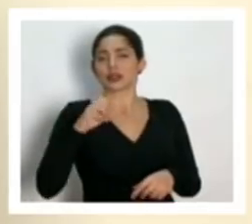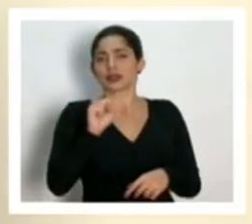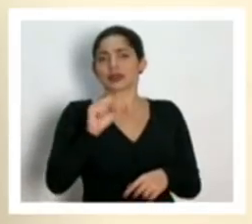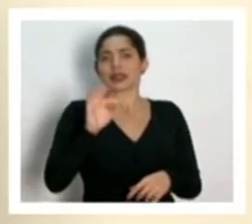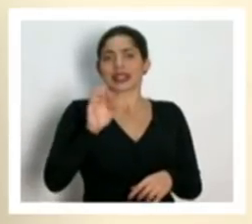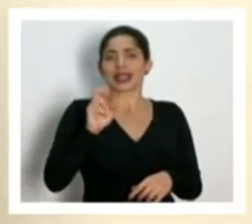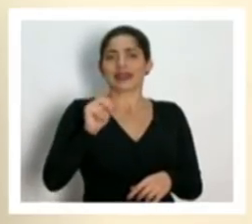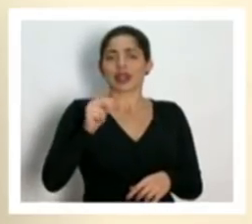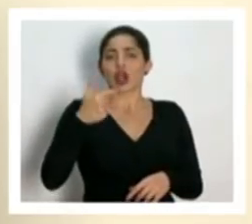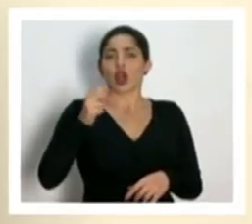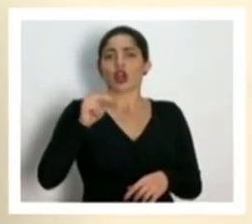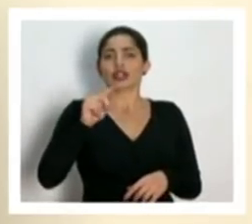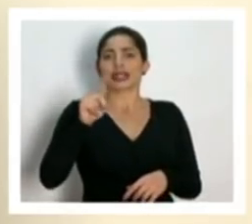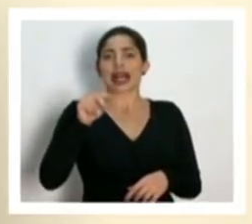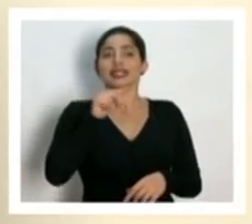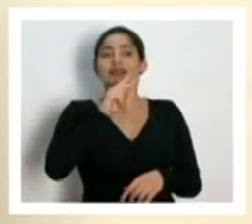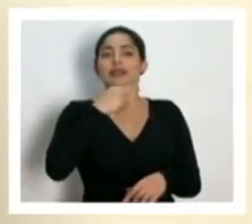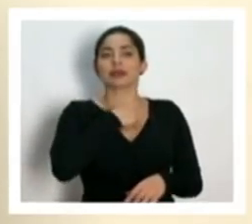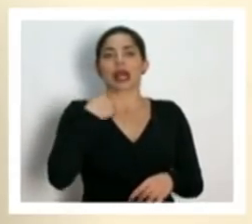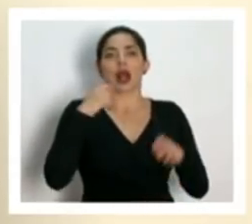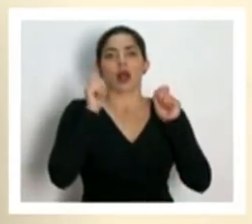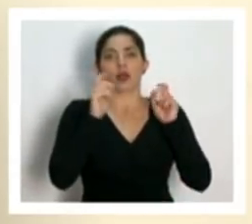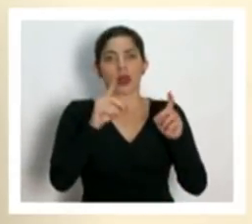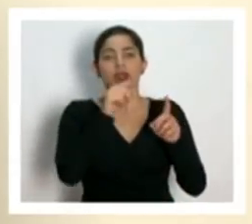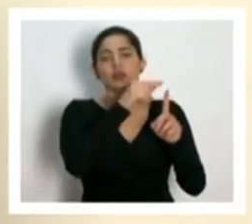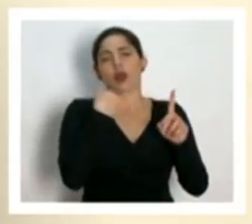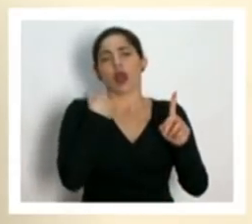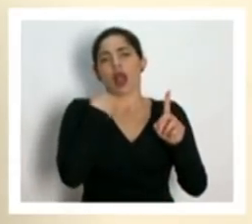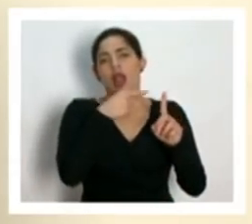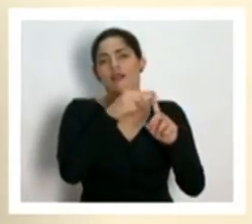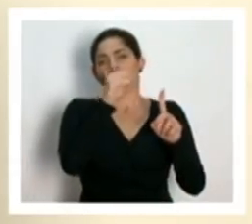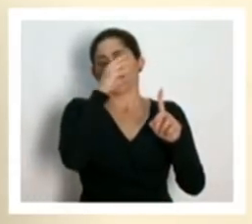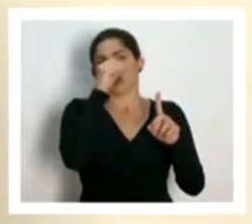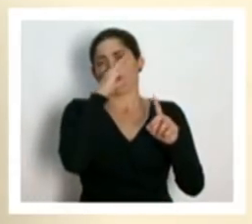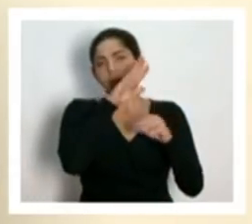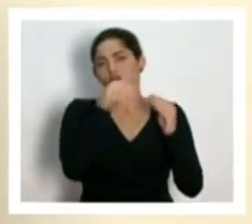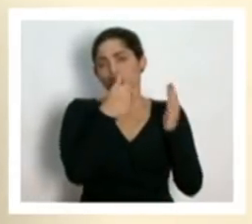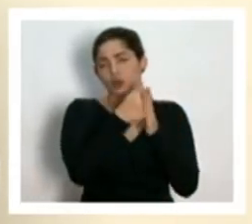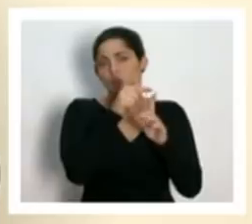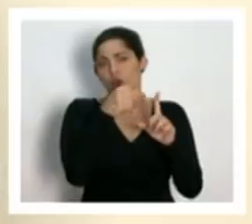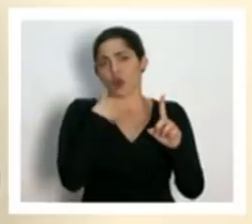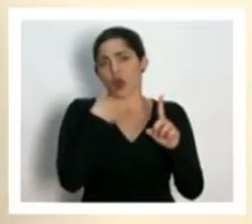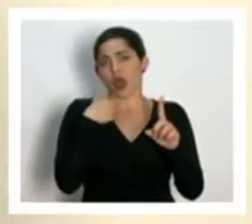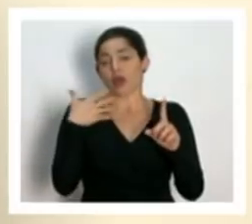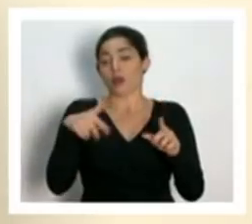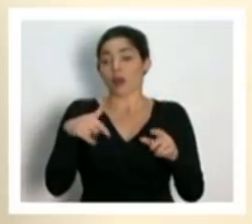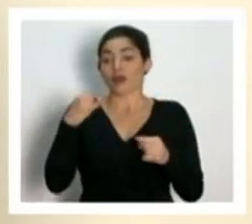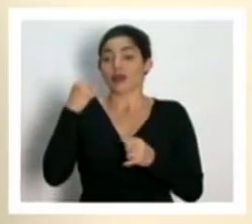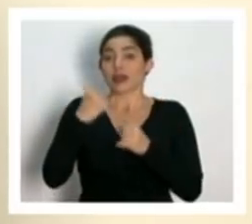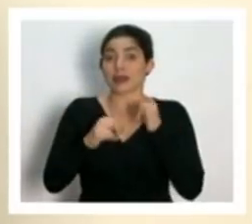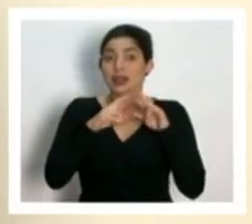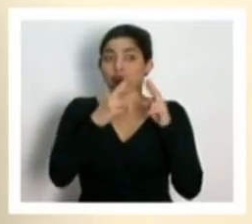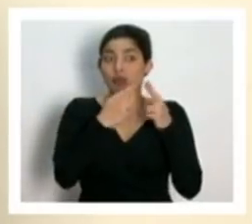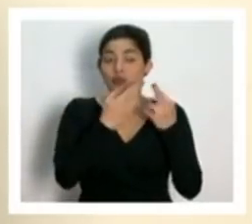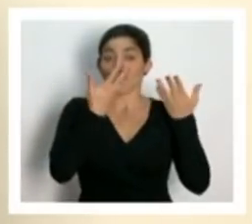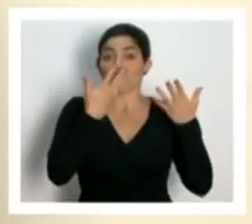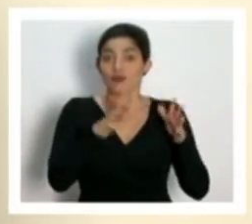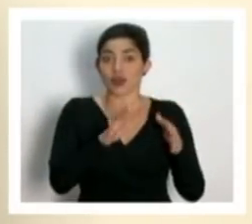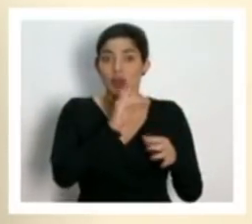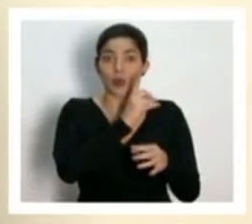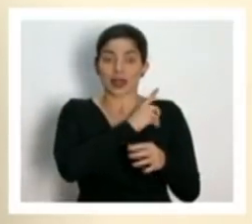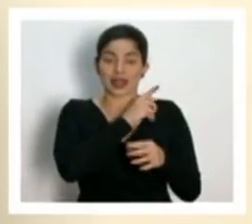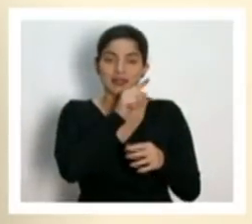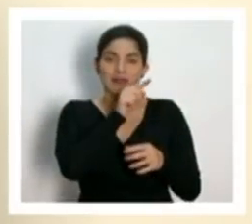González viceministro de educación que él debe tener ya el reporte y el detalle una vez que termine la sesión de la